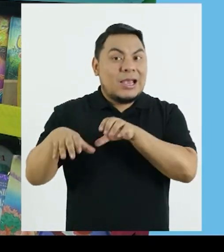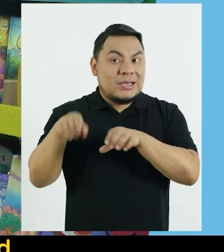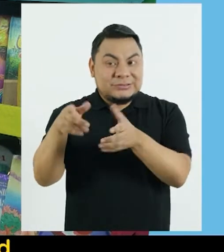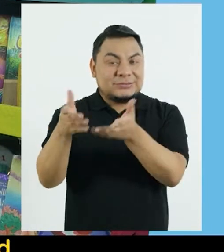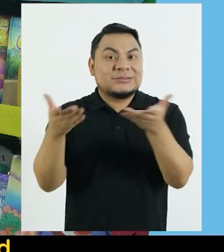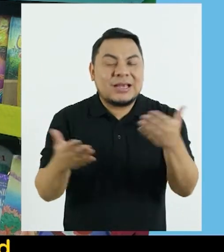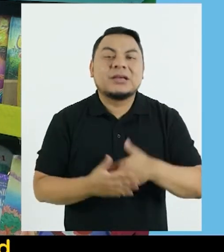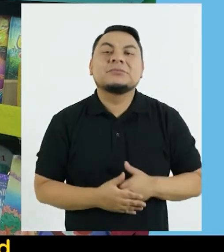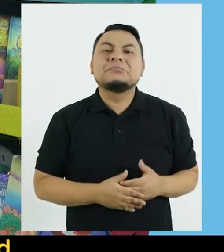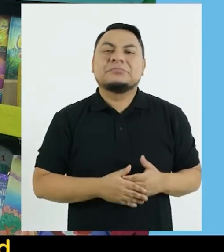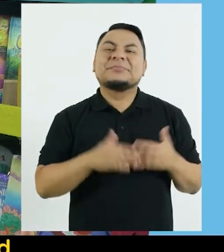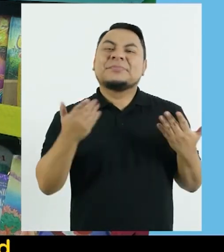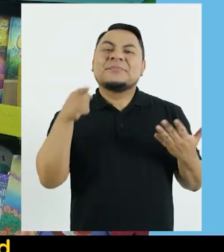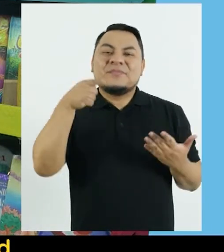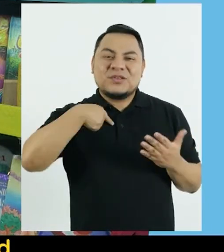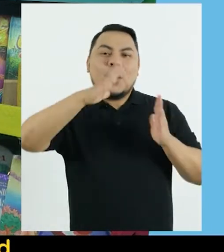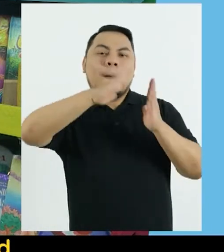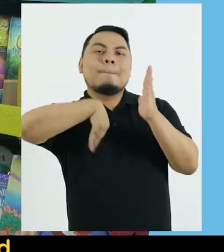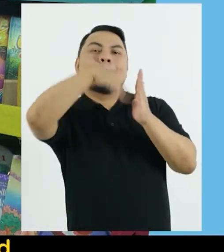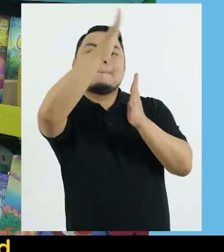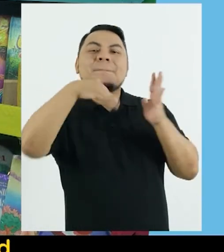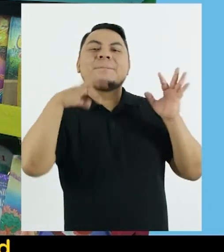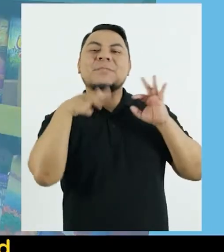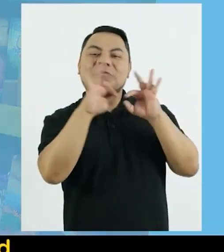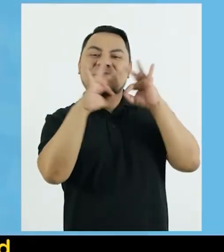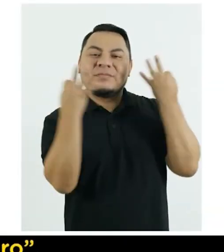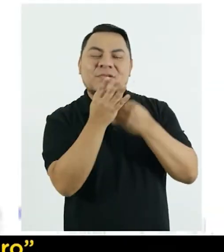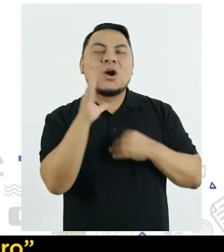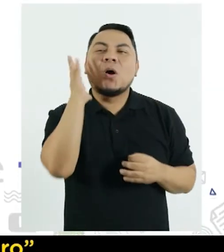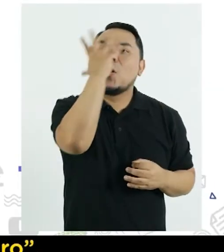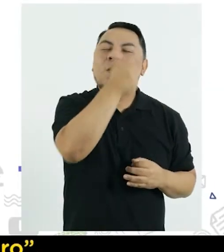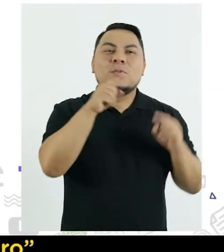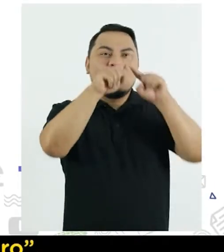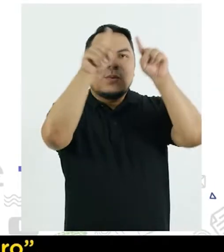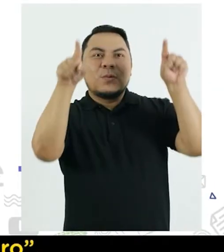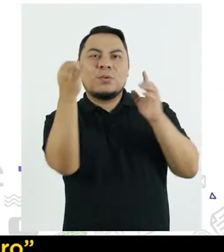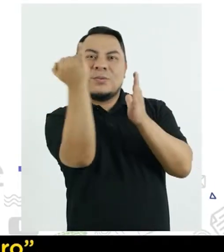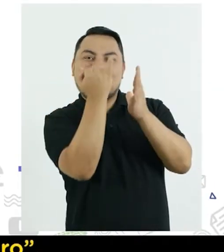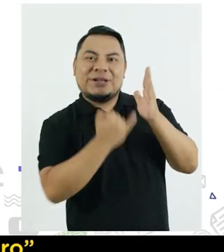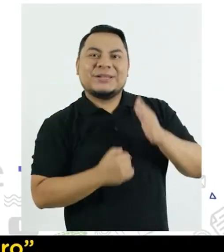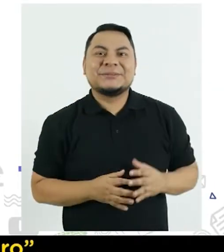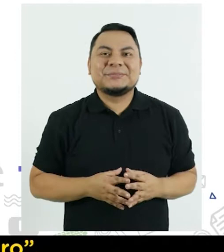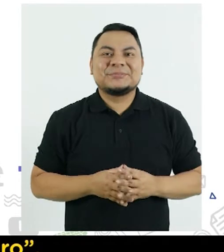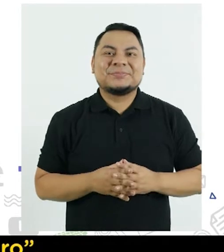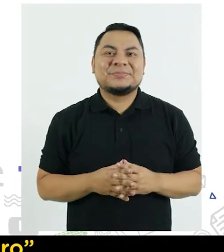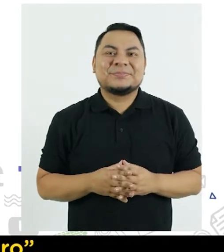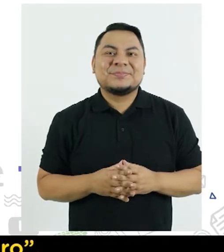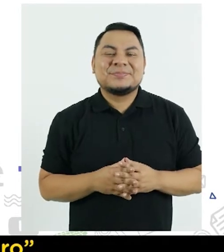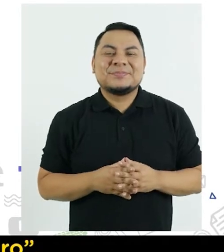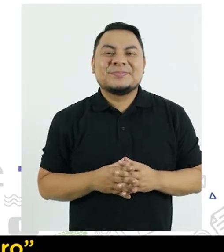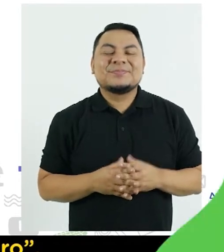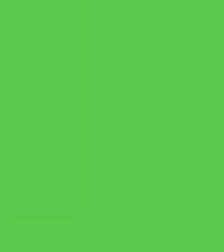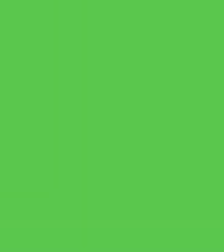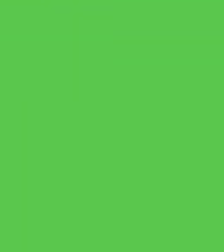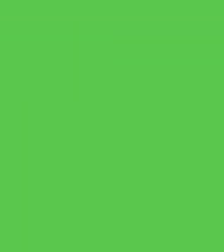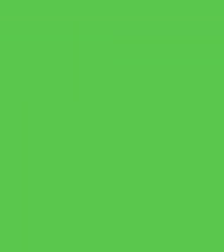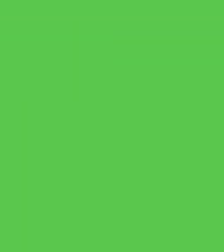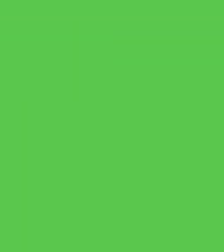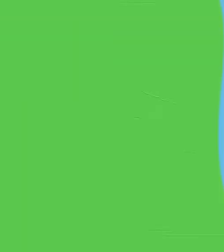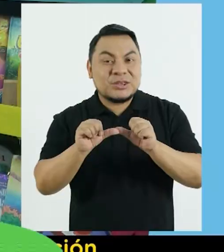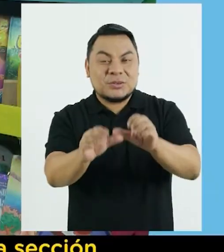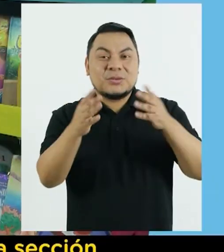Y con el desarrollo de la actividad Pinto a mi familia en un lindo cuadro